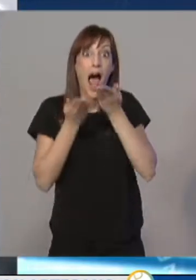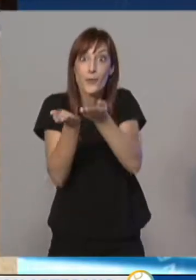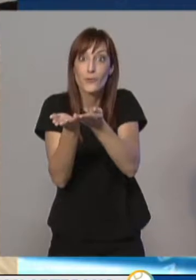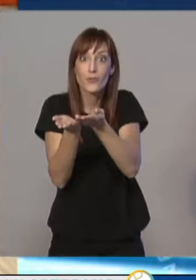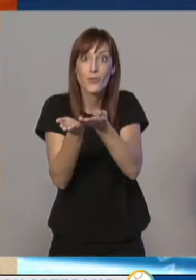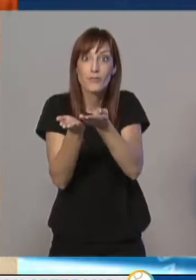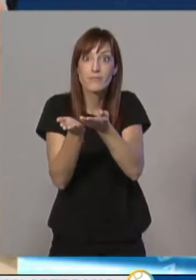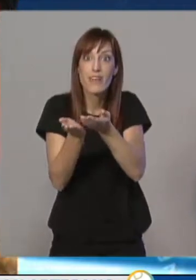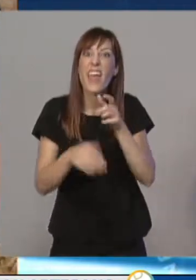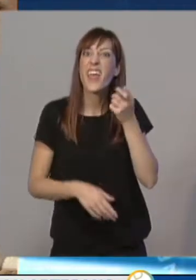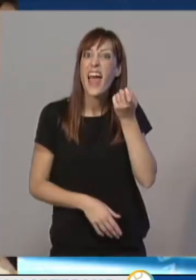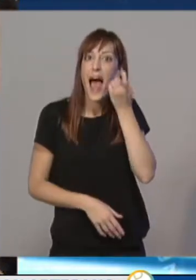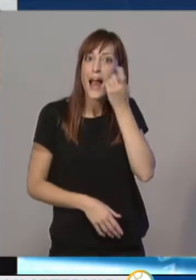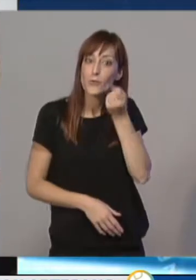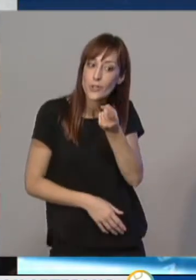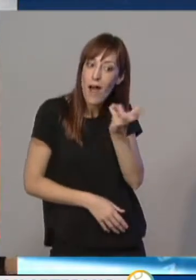su casa su propio pan.